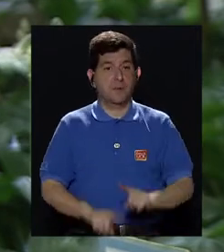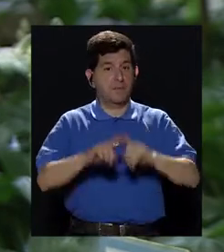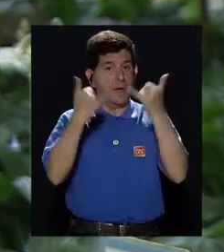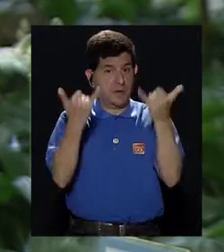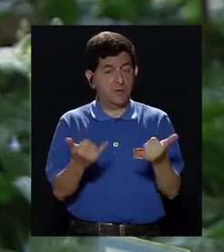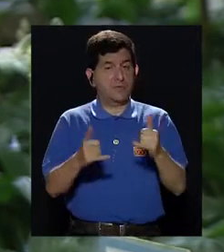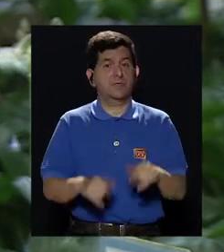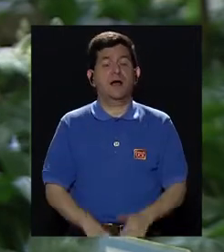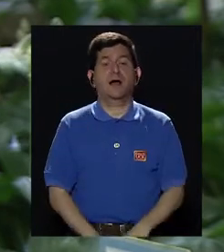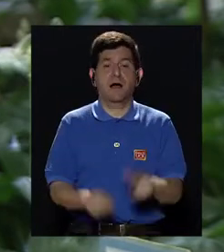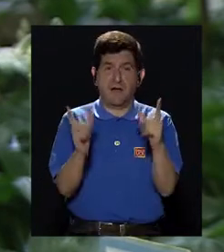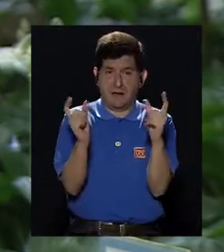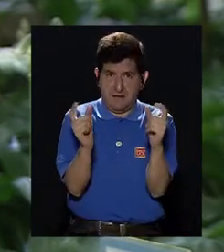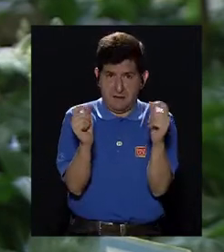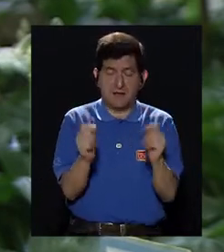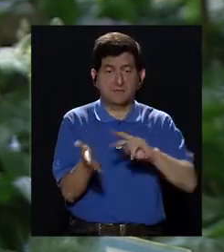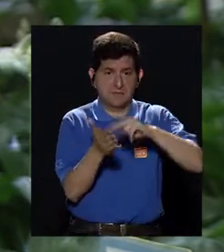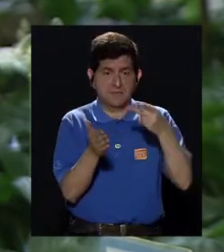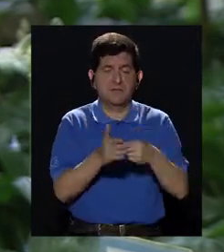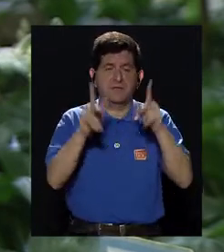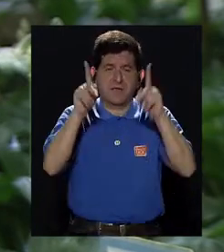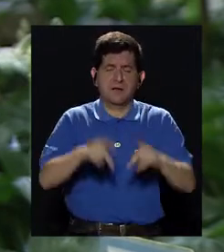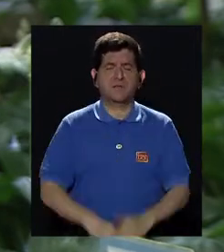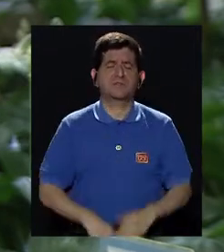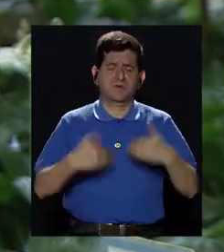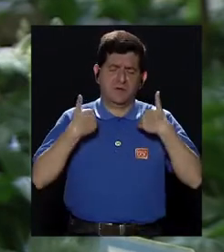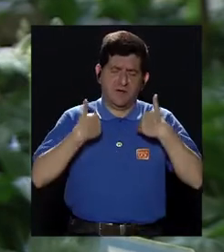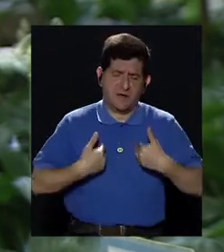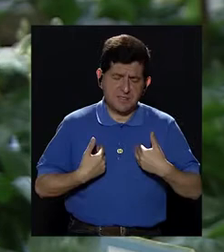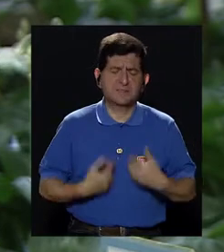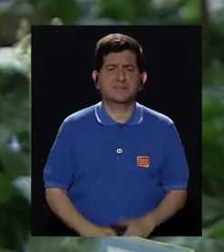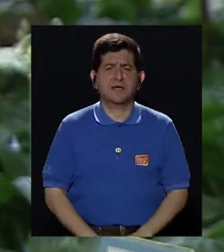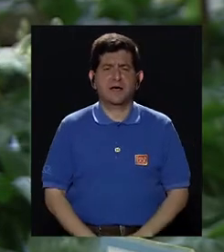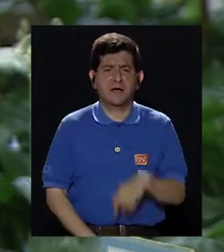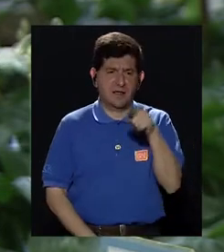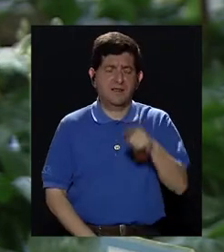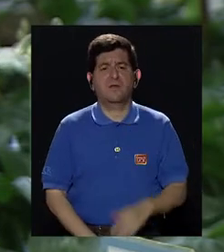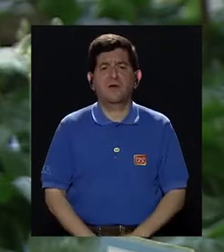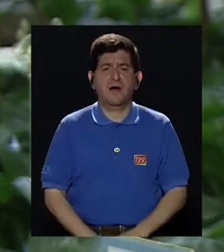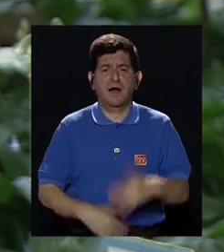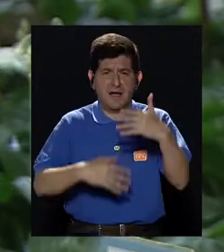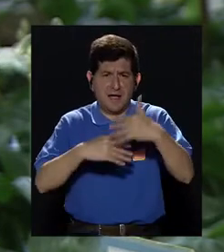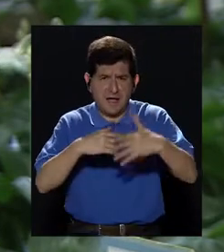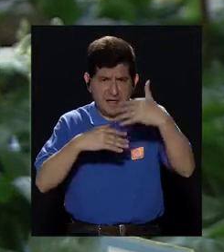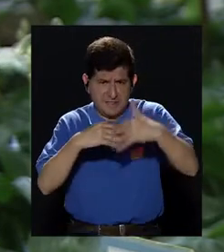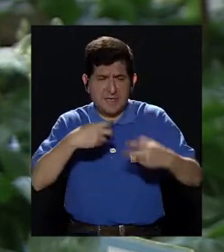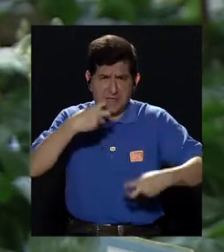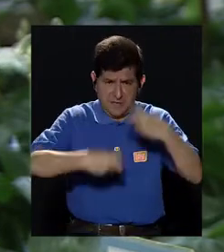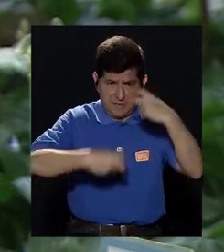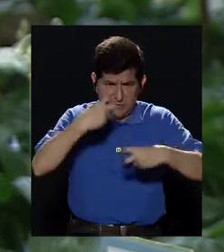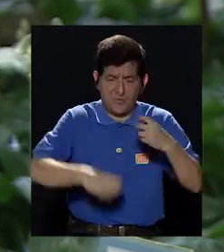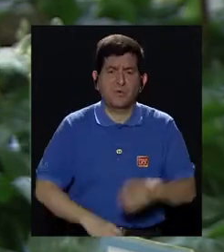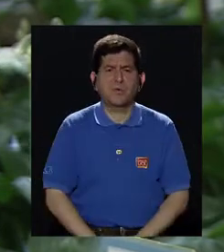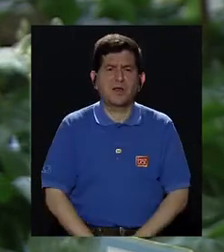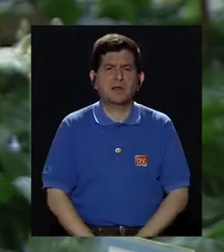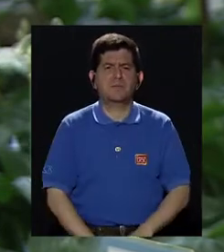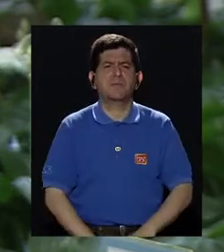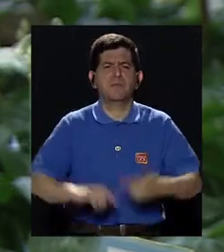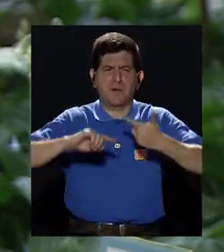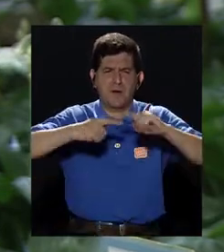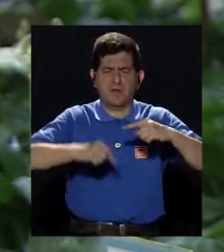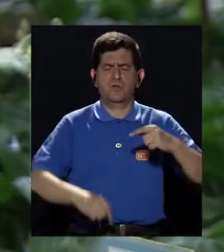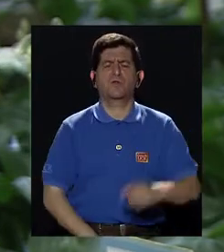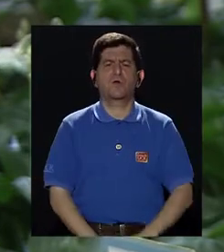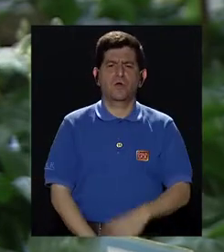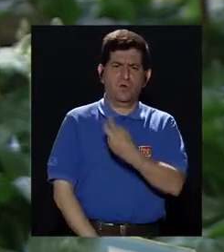persona esté pálida, con anemia, que esté cansado, que haya dolor óseo, digamos, porque hay siembras en los huesos, son